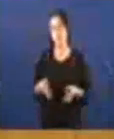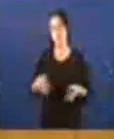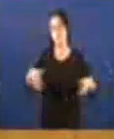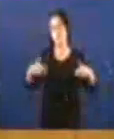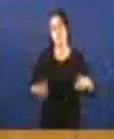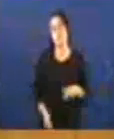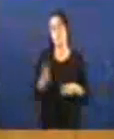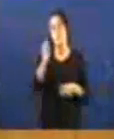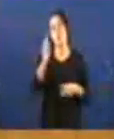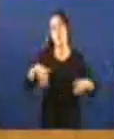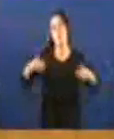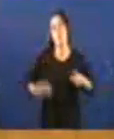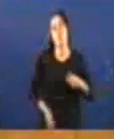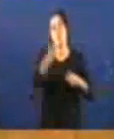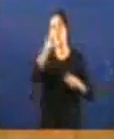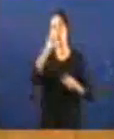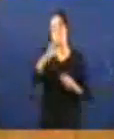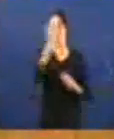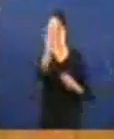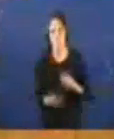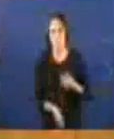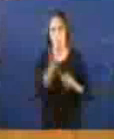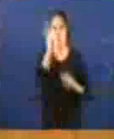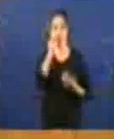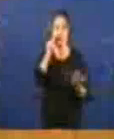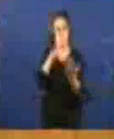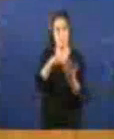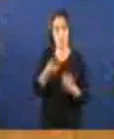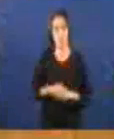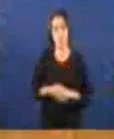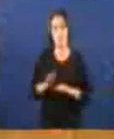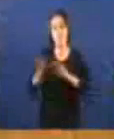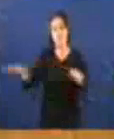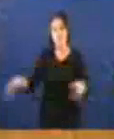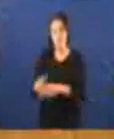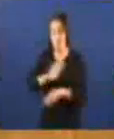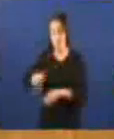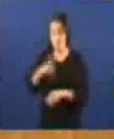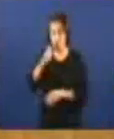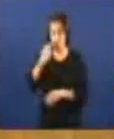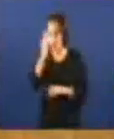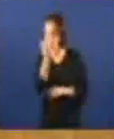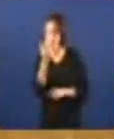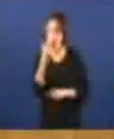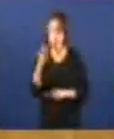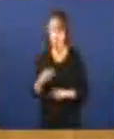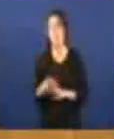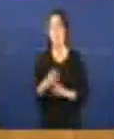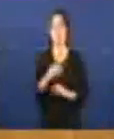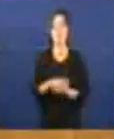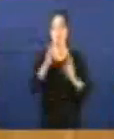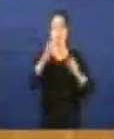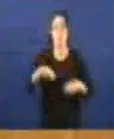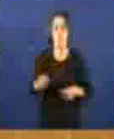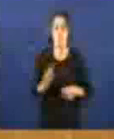únicos simios capaces de auto reconhecerse nun espello. Vostedes parece que non se reconhecen ese espello. Incapaces de reconhecerse nun espello